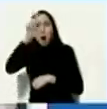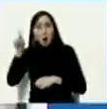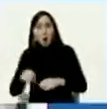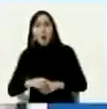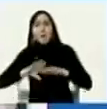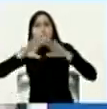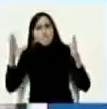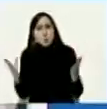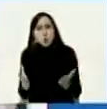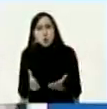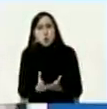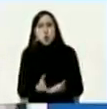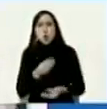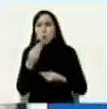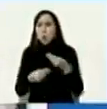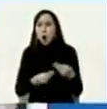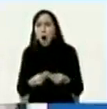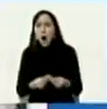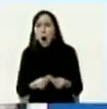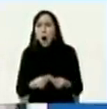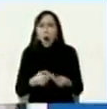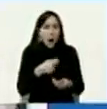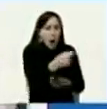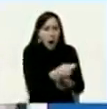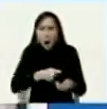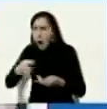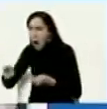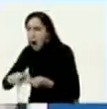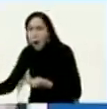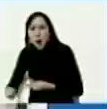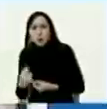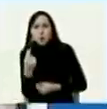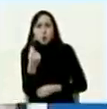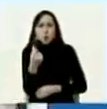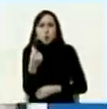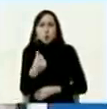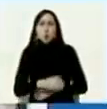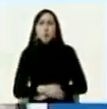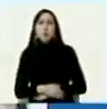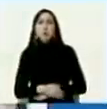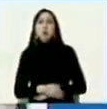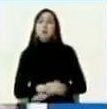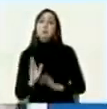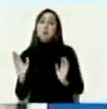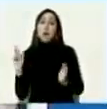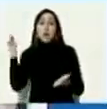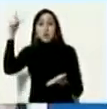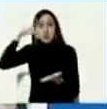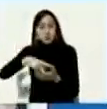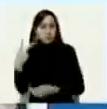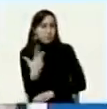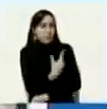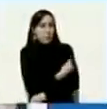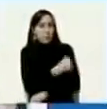poniendo dinero aquí poniendo dinero allá y bueno van llegando las vacunas